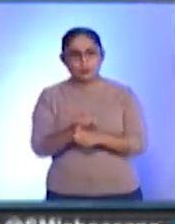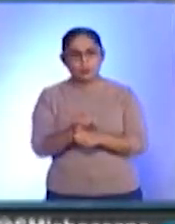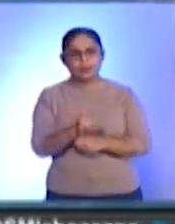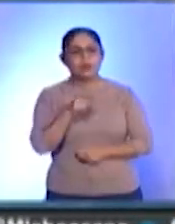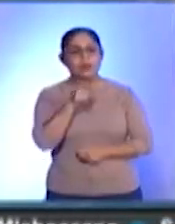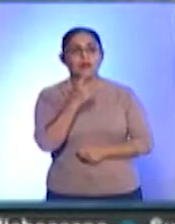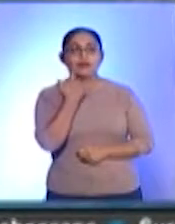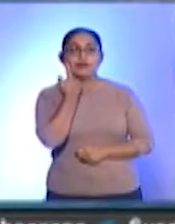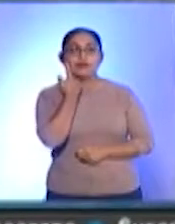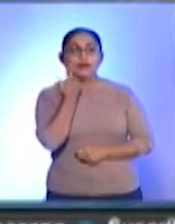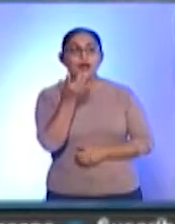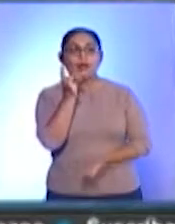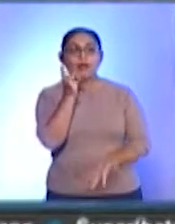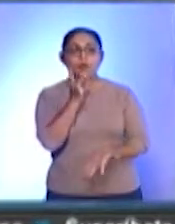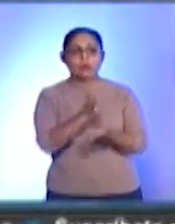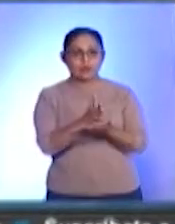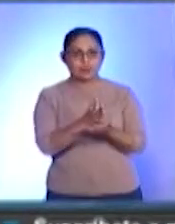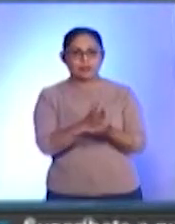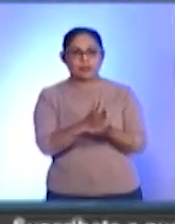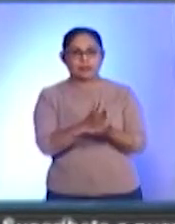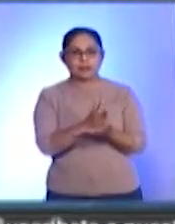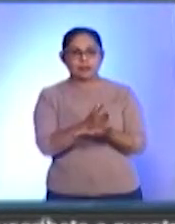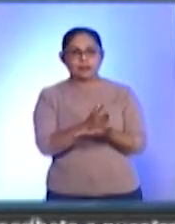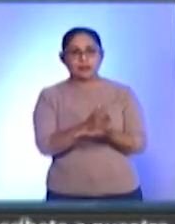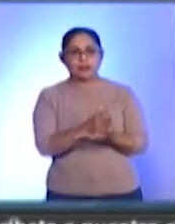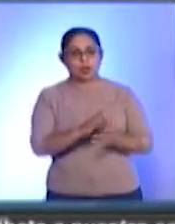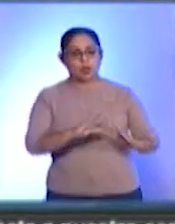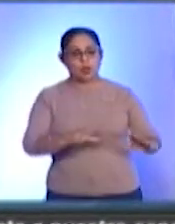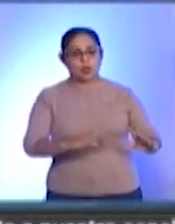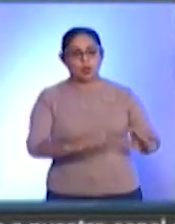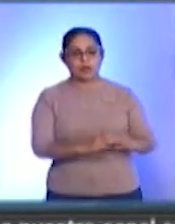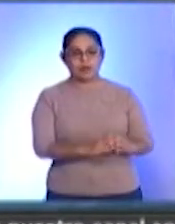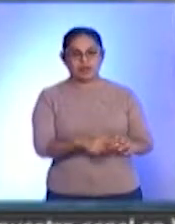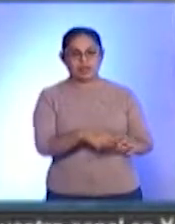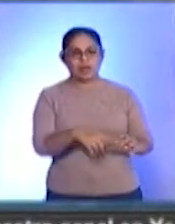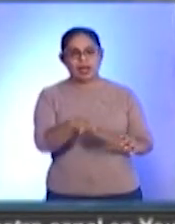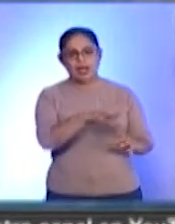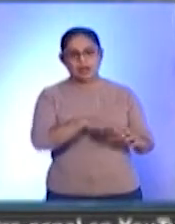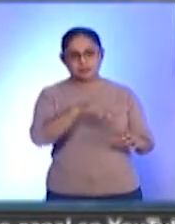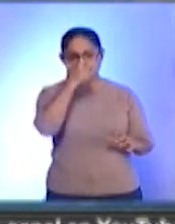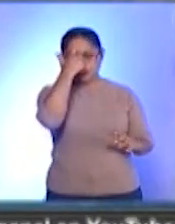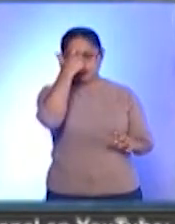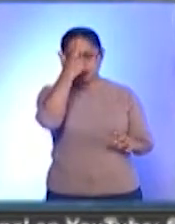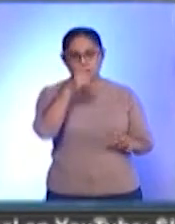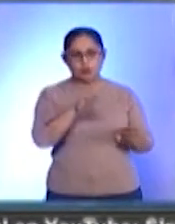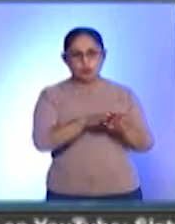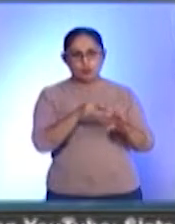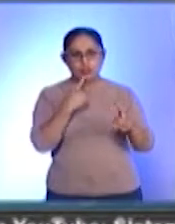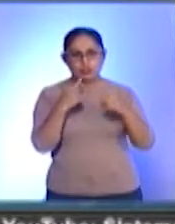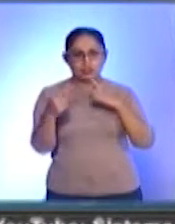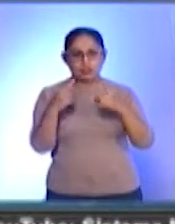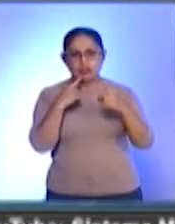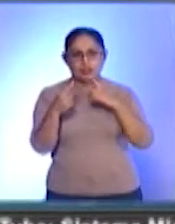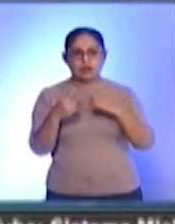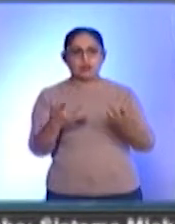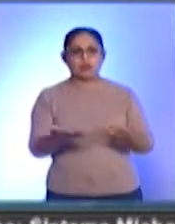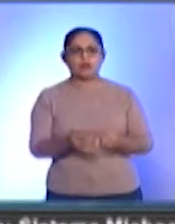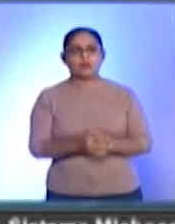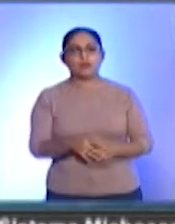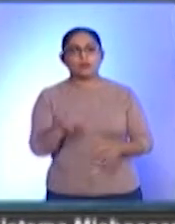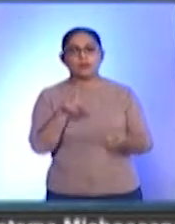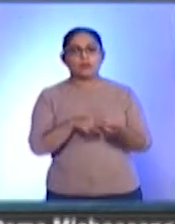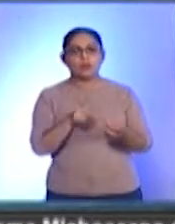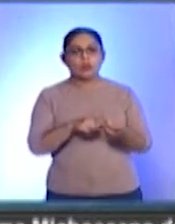simplemente junto con la comunidad crear un diálogo de saberes donde precisamente al